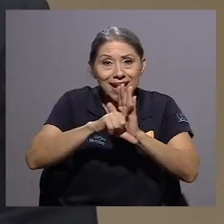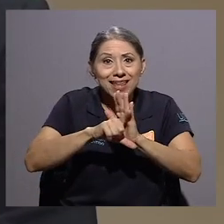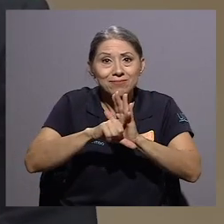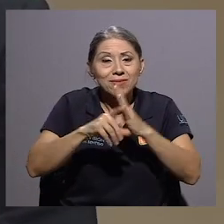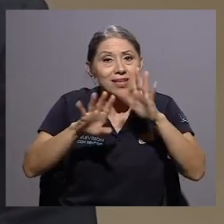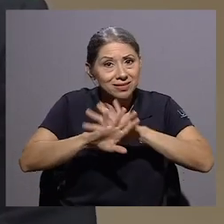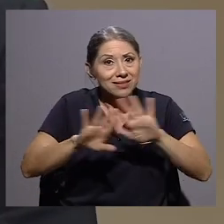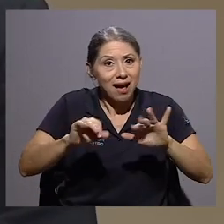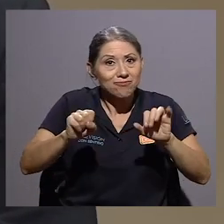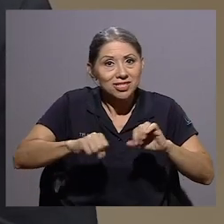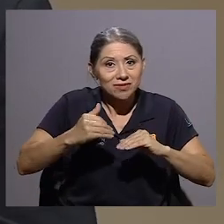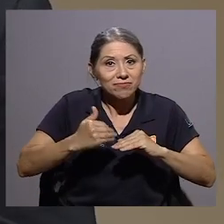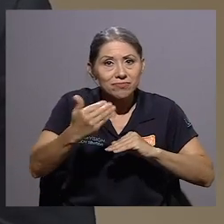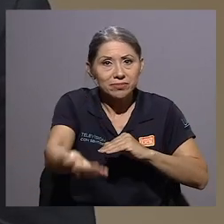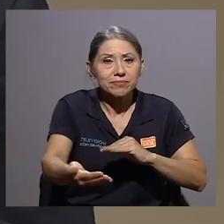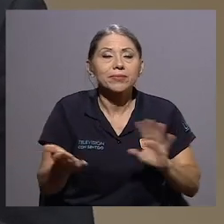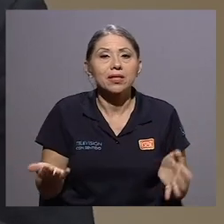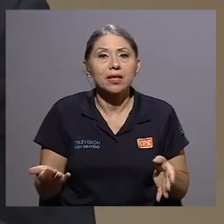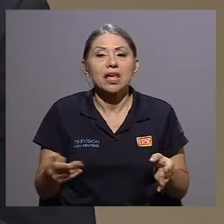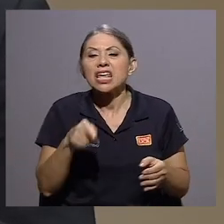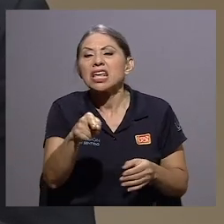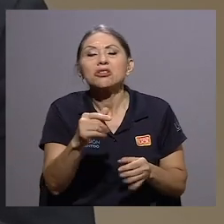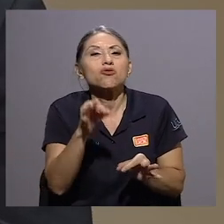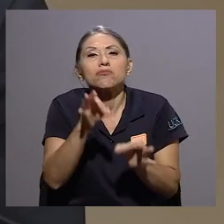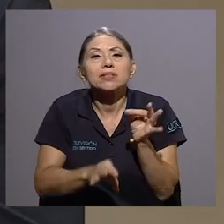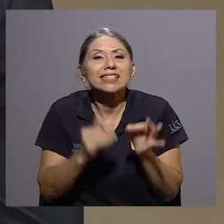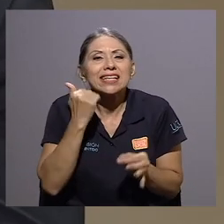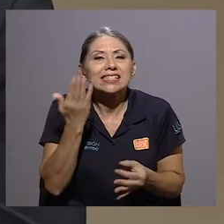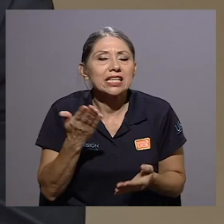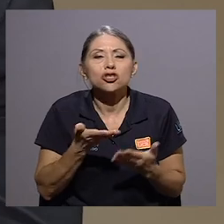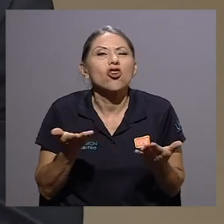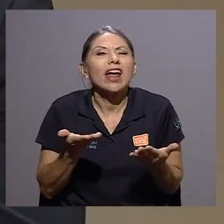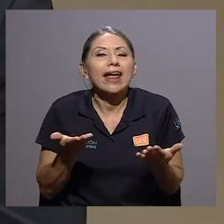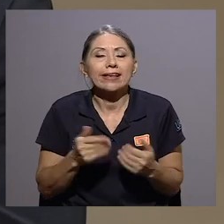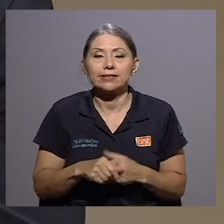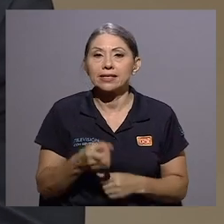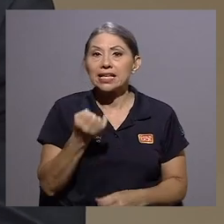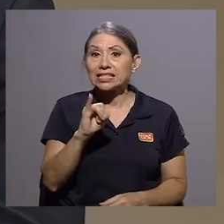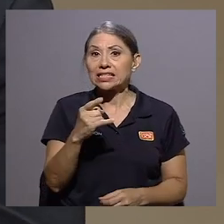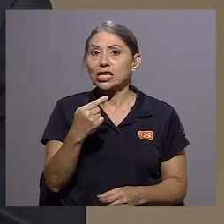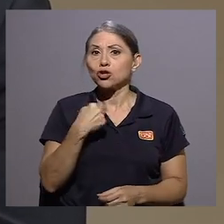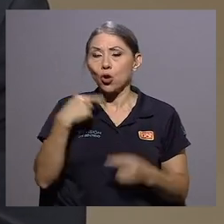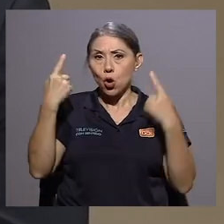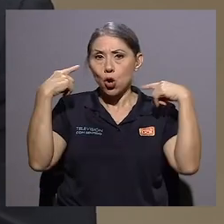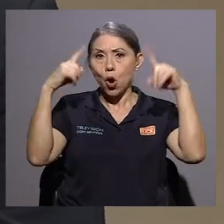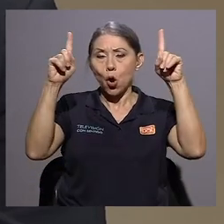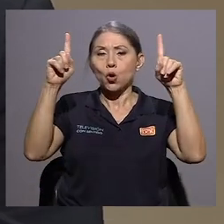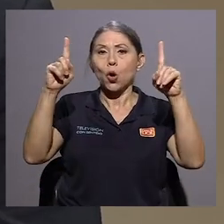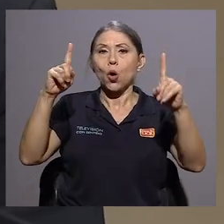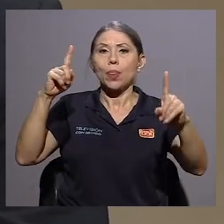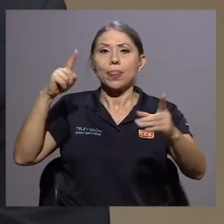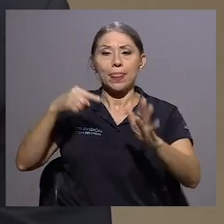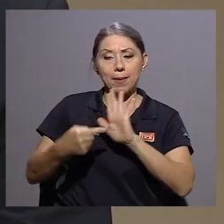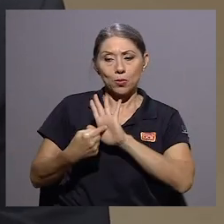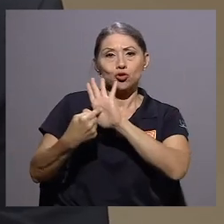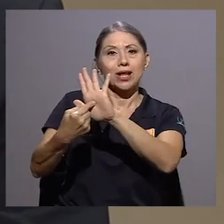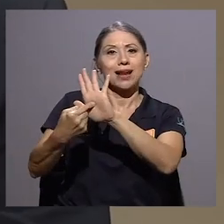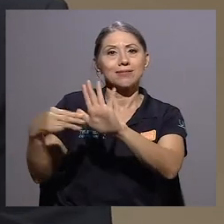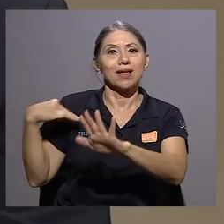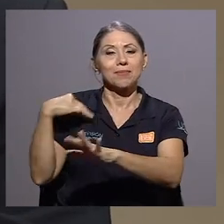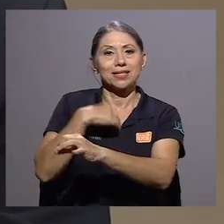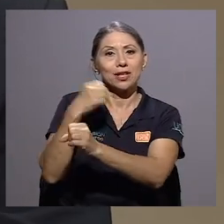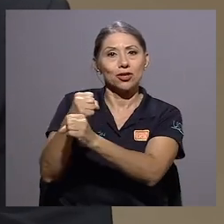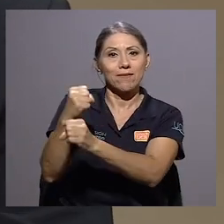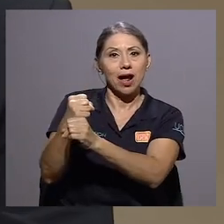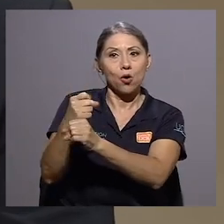de la Asamblea Legislativa. Y en lo que consiste es muy sencillo. Si yo logro demostrarle al Ministerio de Trabajo, porque también el Ministerio es el